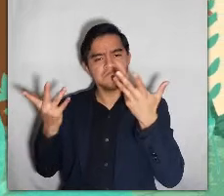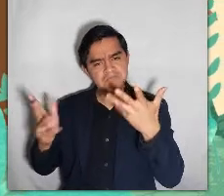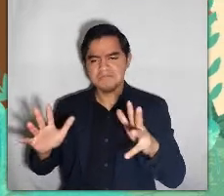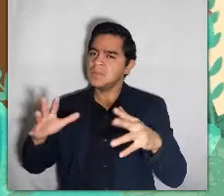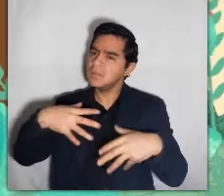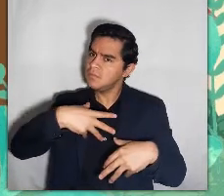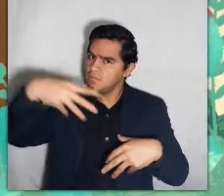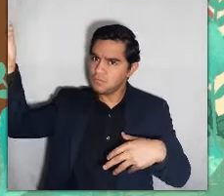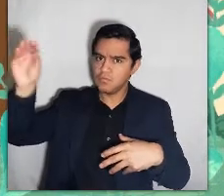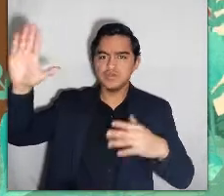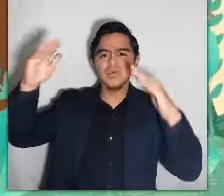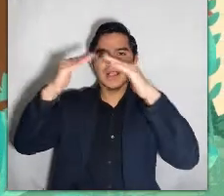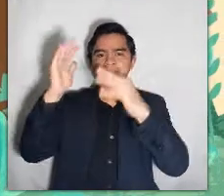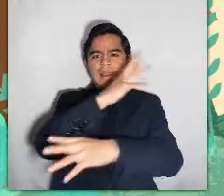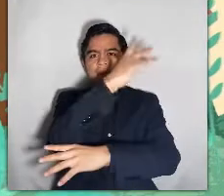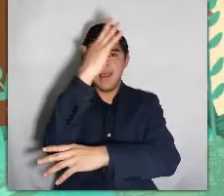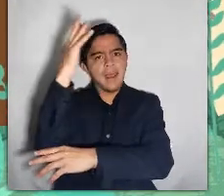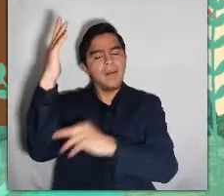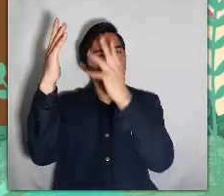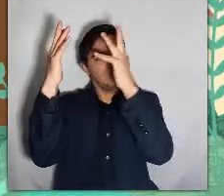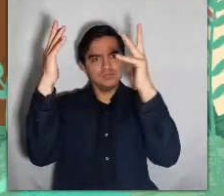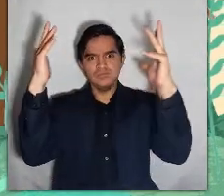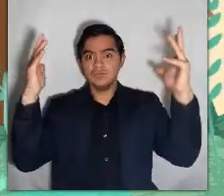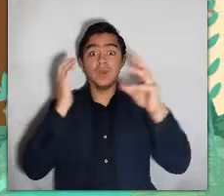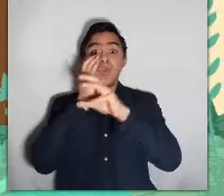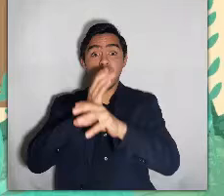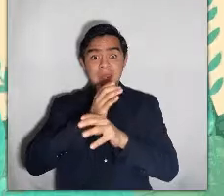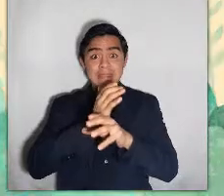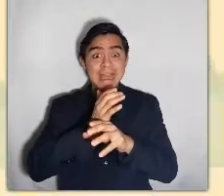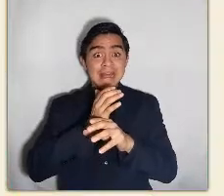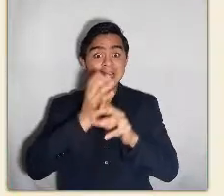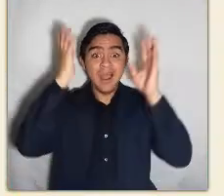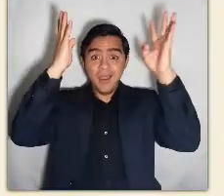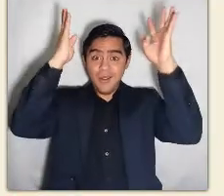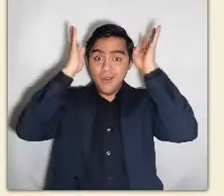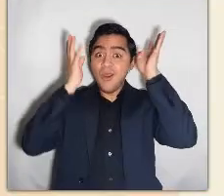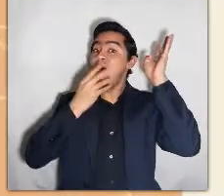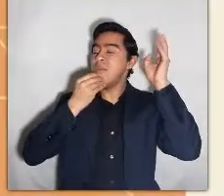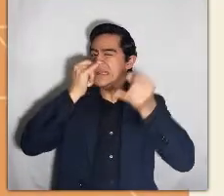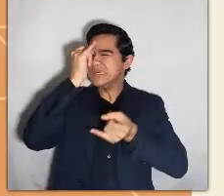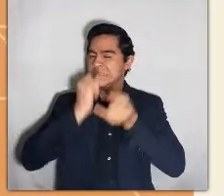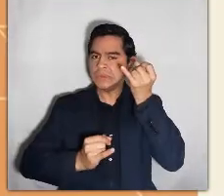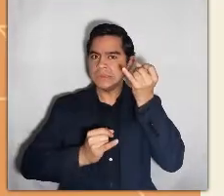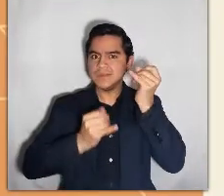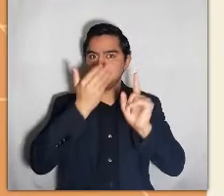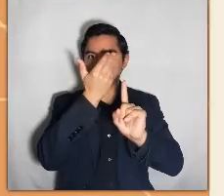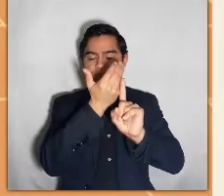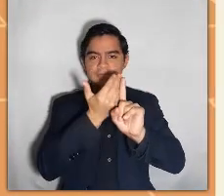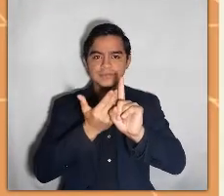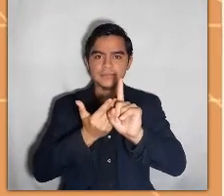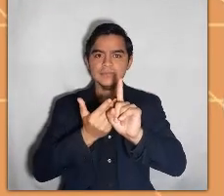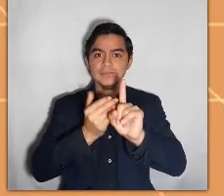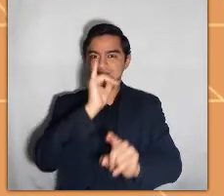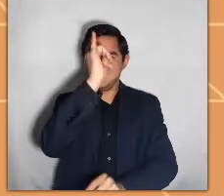el príncipe maderucho volvió a su reino para cuidar de sus bosques y sus árboles. El último príncipe que accedió a